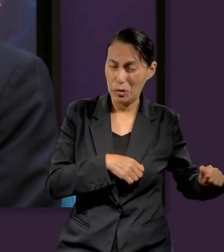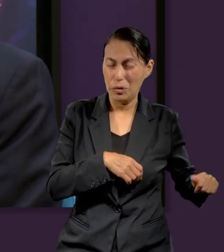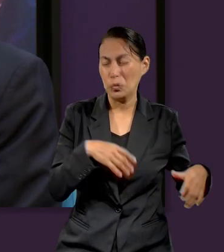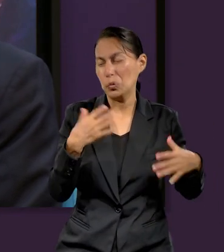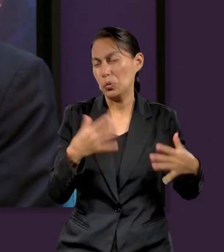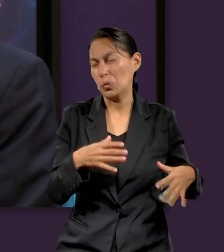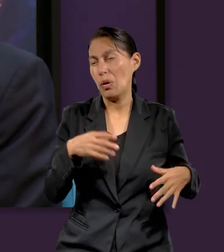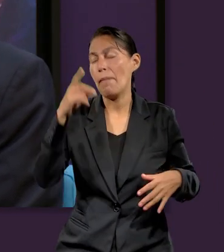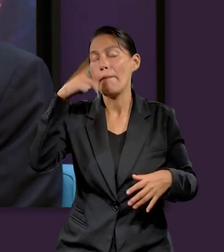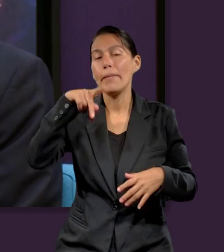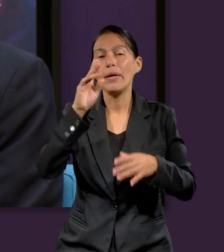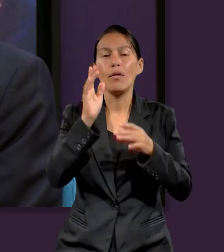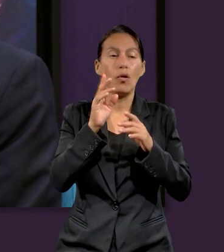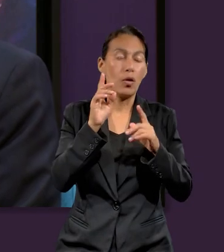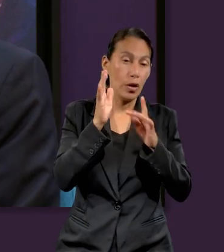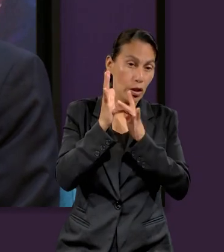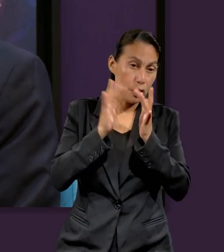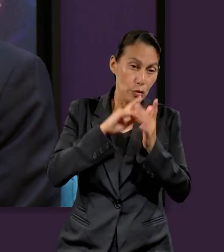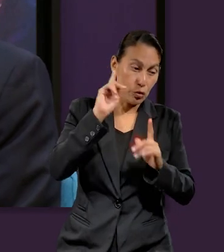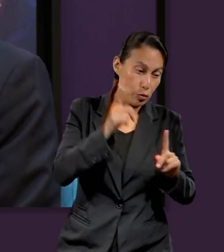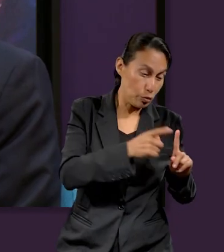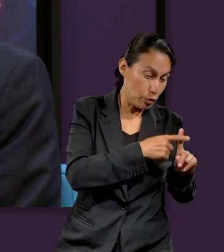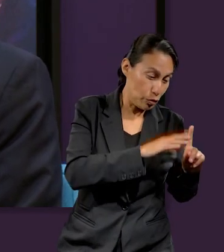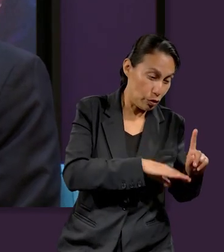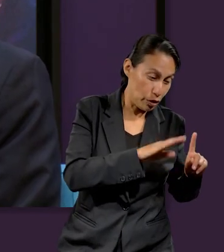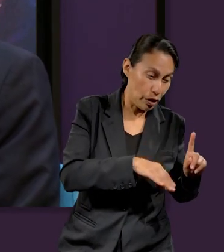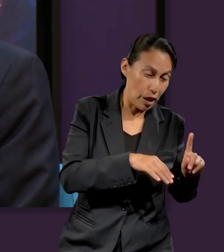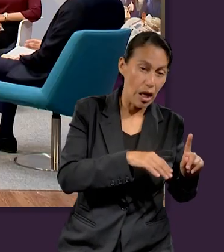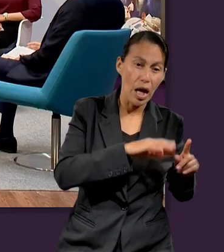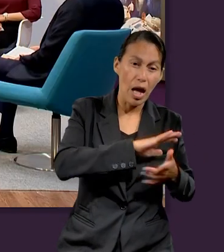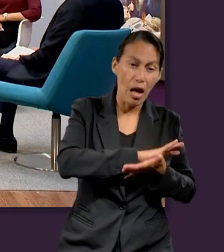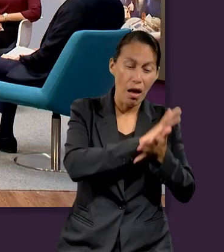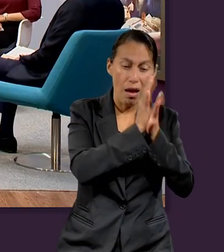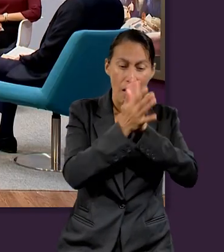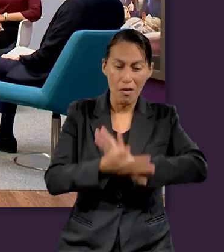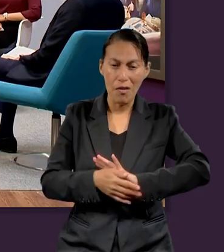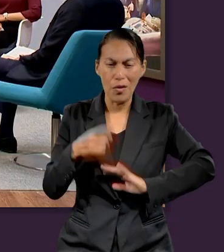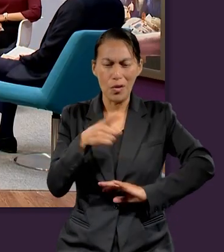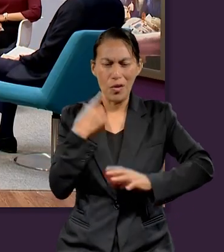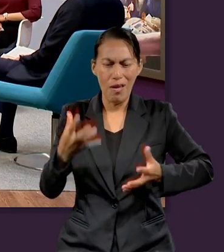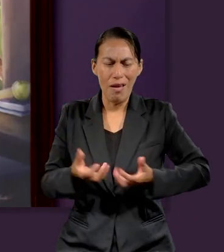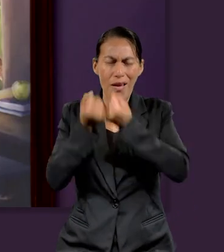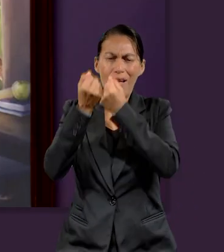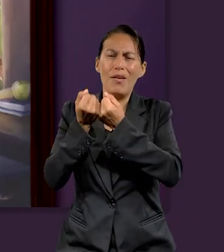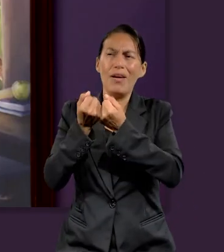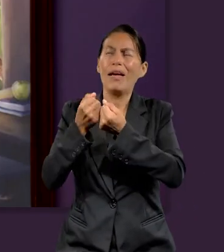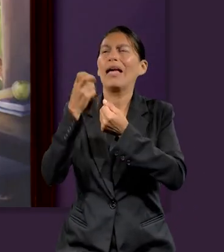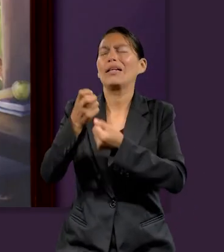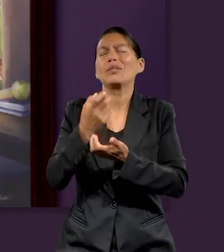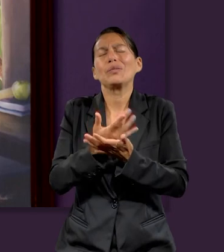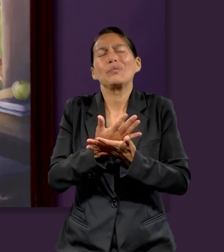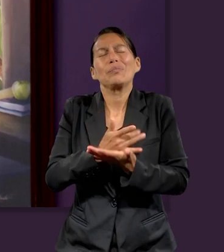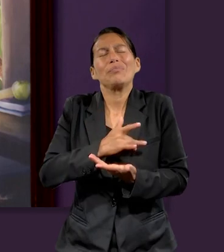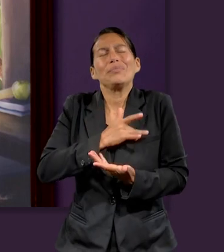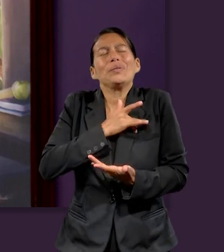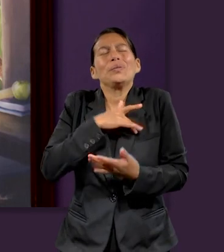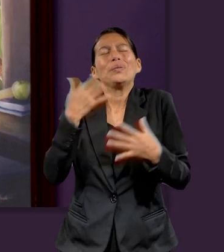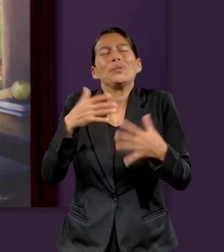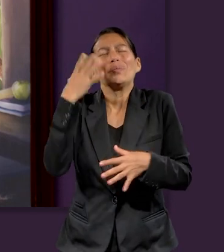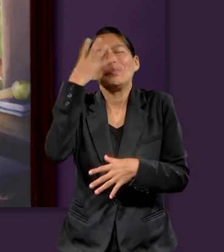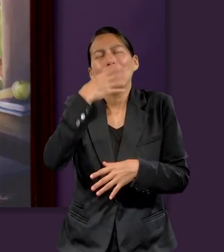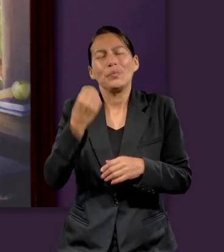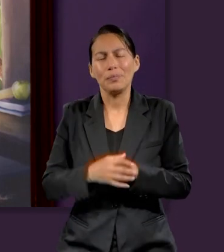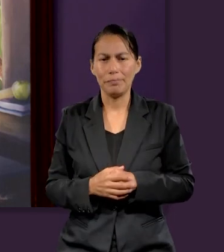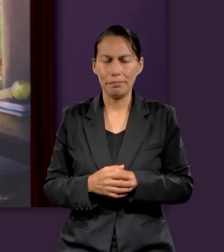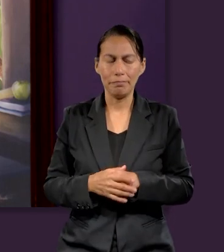través de la sangre de Cristo Jesús, pues creo que también es un mensaje de esperanza. ¡Amén! A mí me da felicidad el hecho de